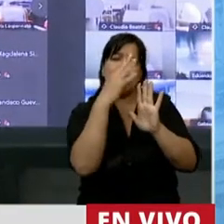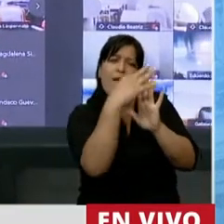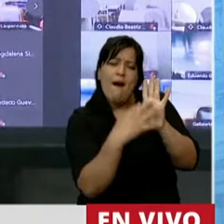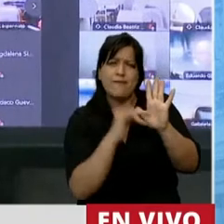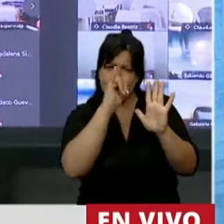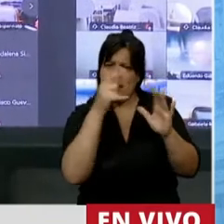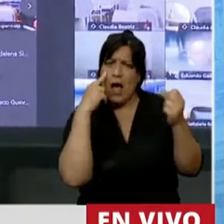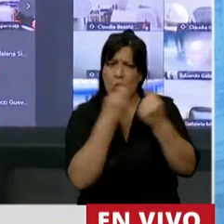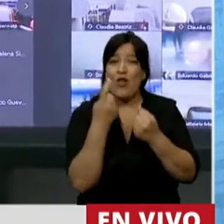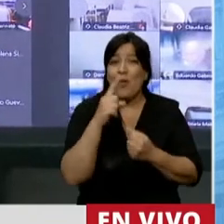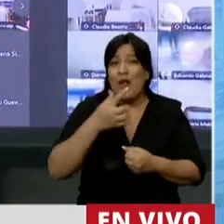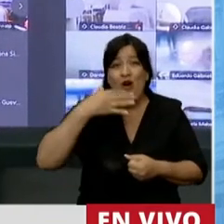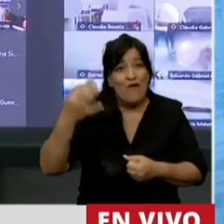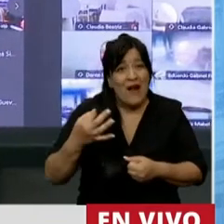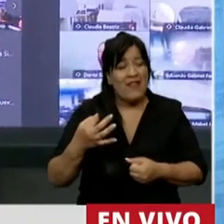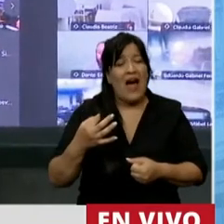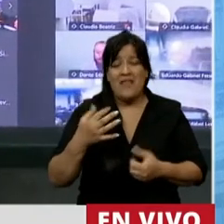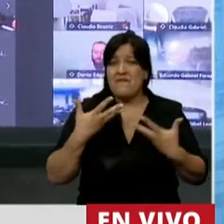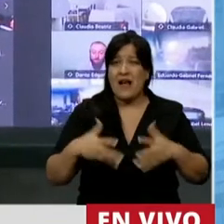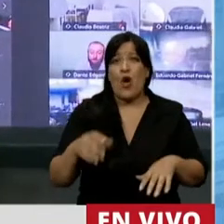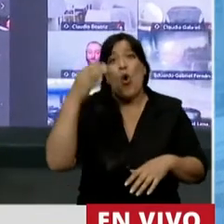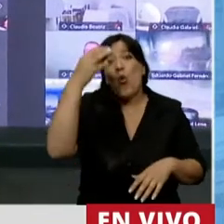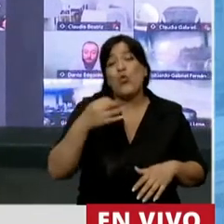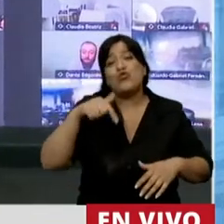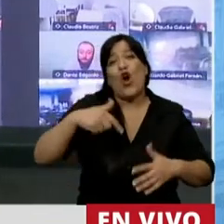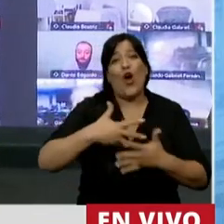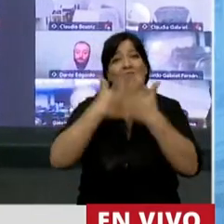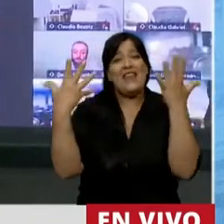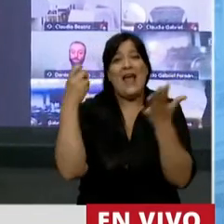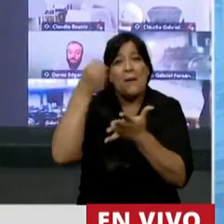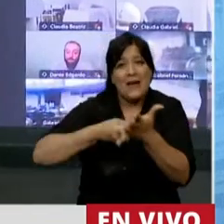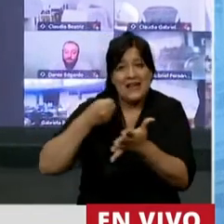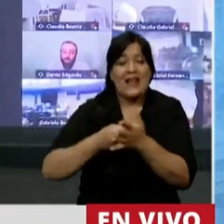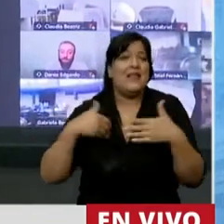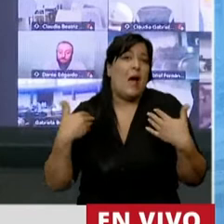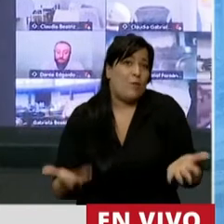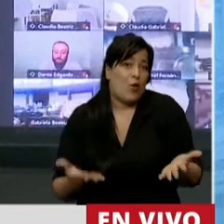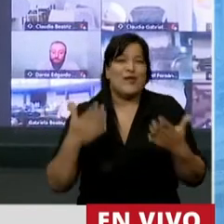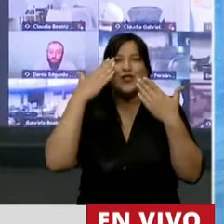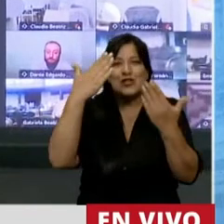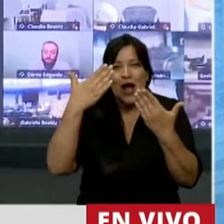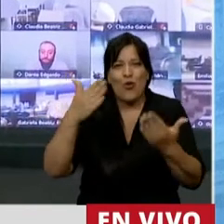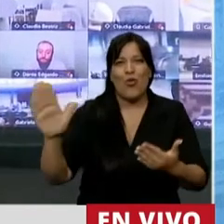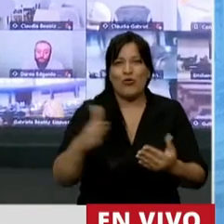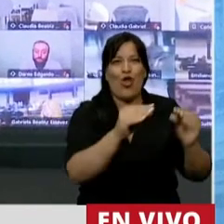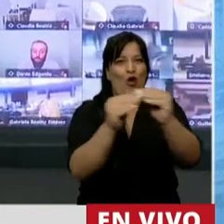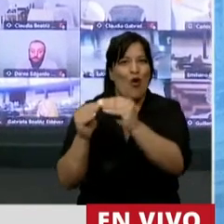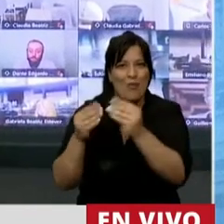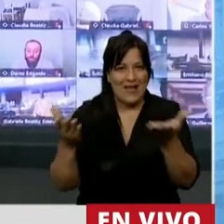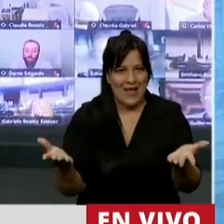pero la verdad es que, sinceramente, justo en el día de la militancia, y aprovecho a saludar a los compañeros y compañeras,